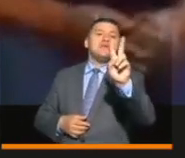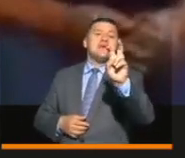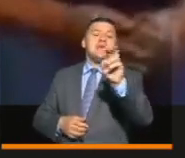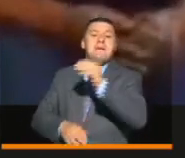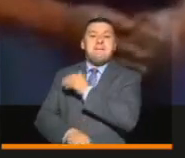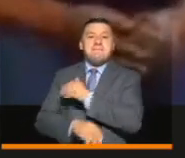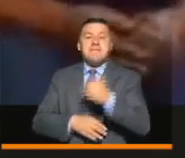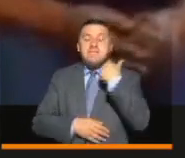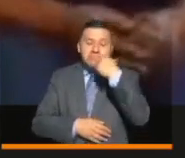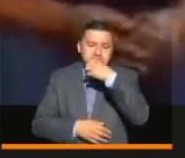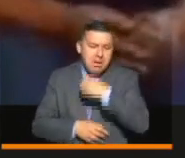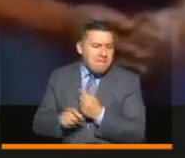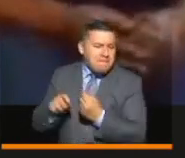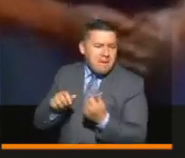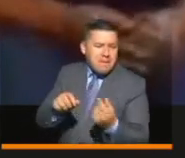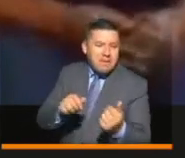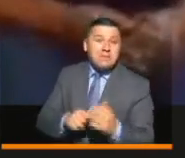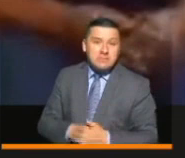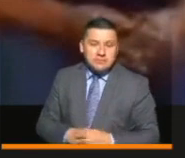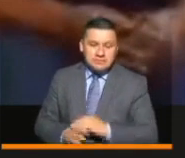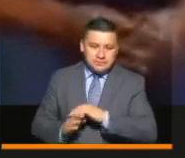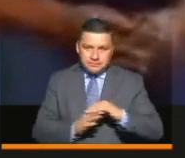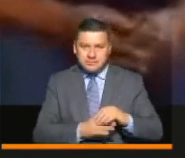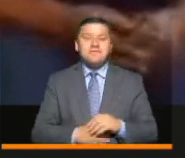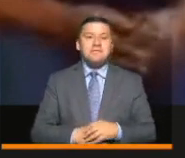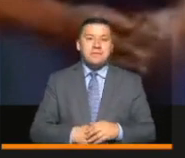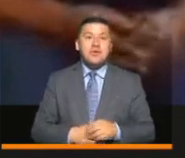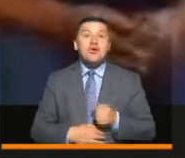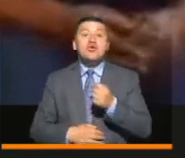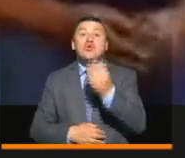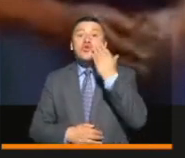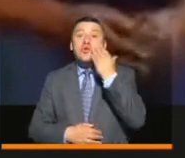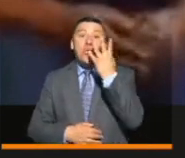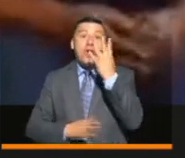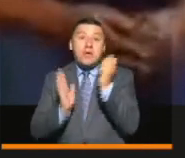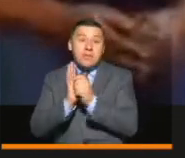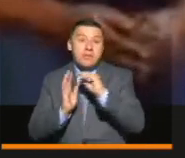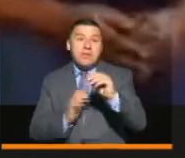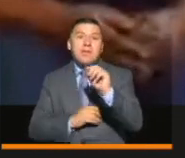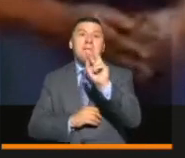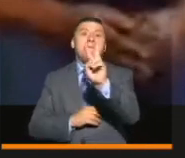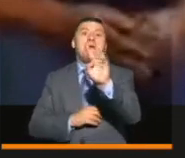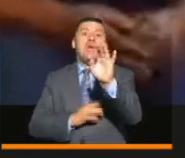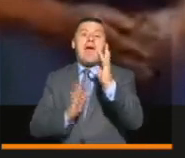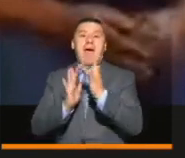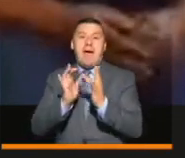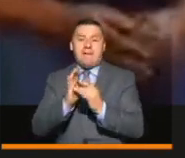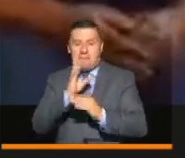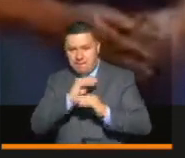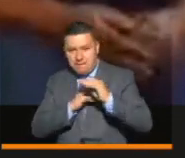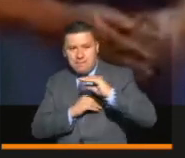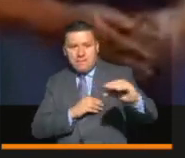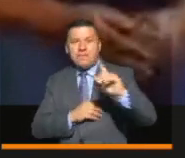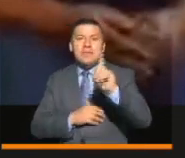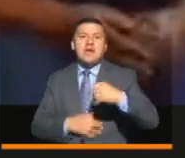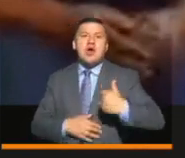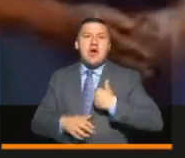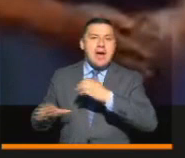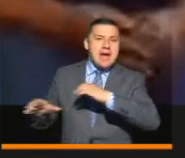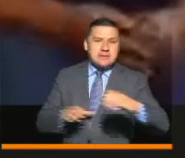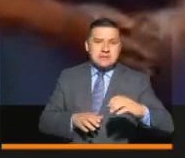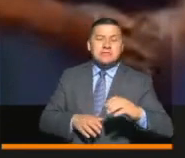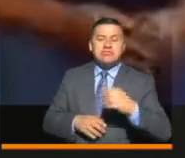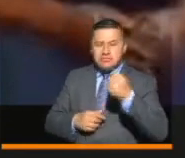de adultos mayores. El cuarto giro inicia este 29 de abril. En relación a Jóvenes en Acción,